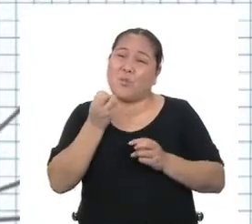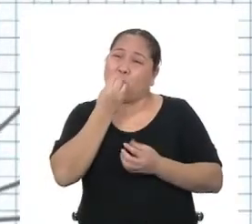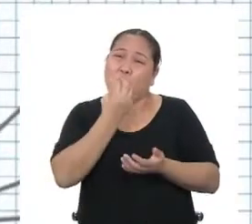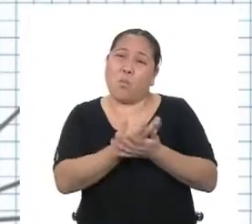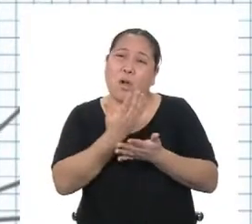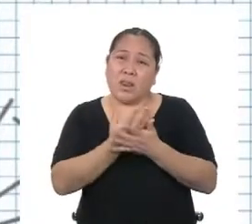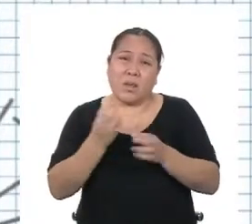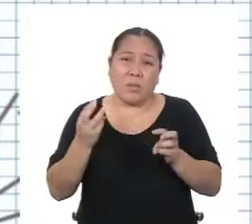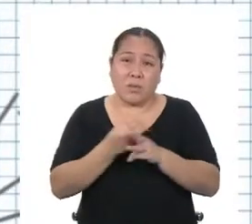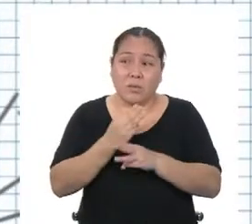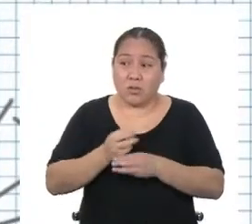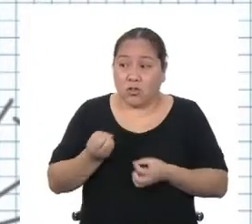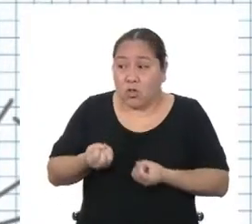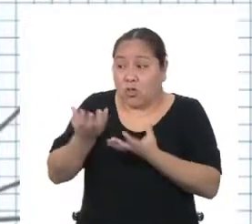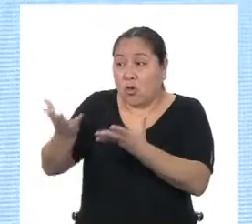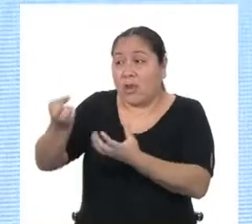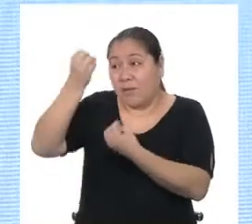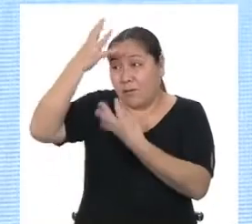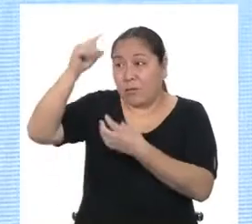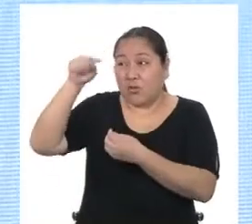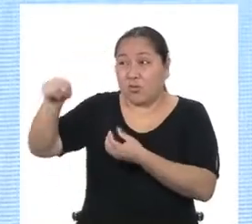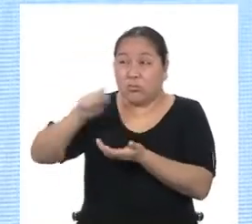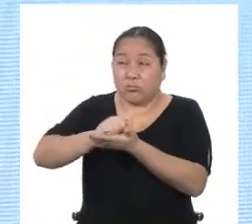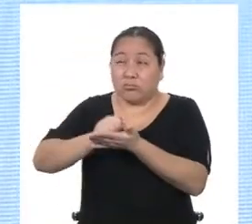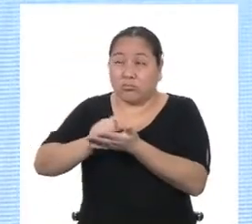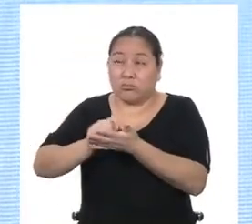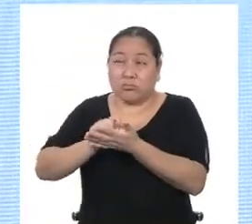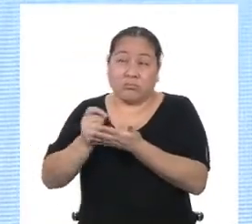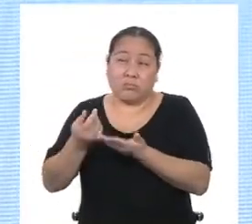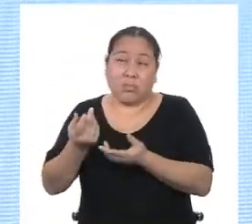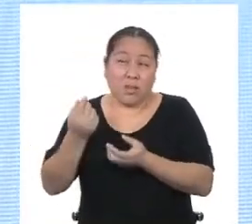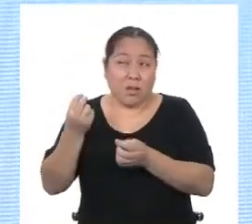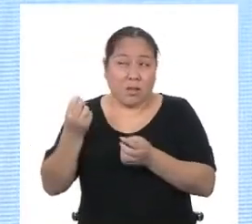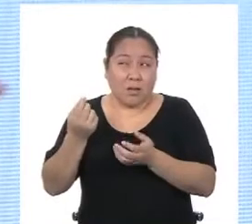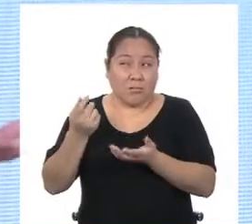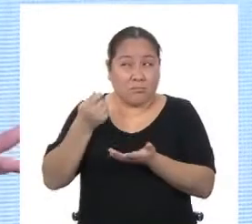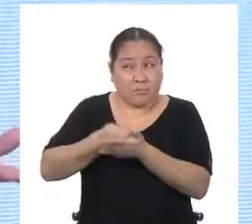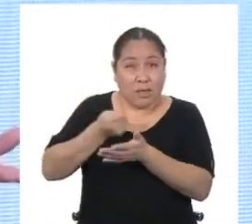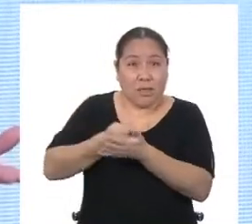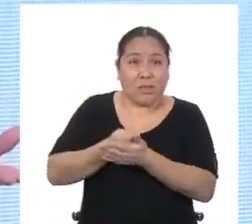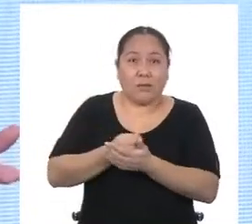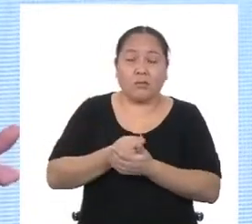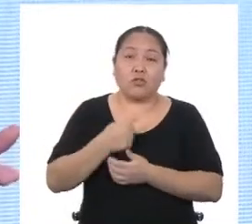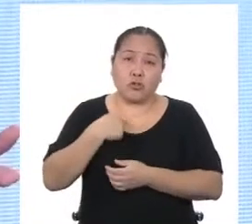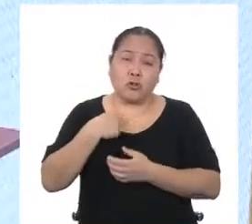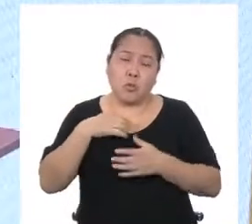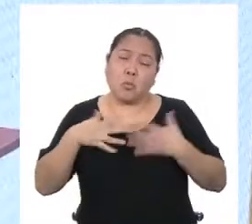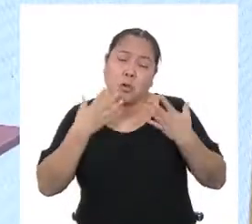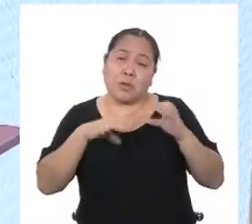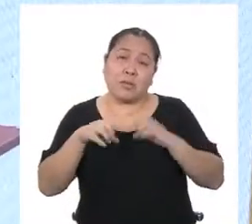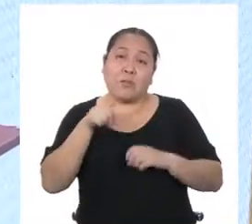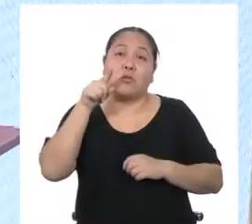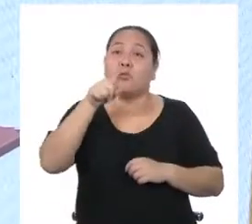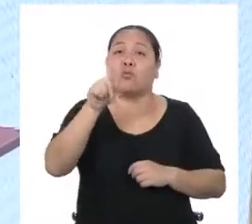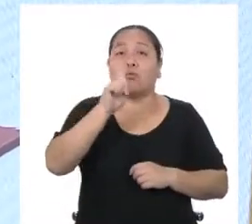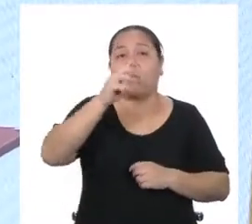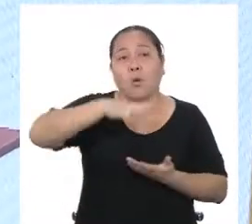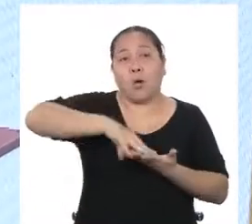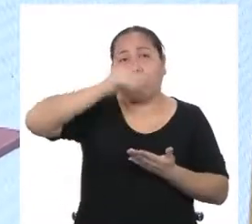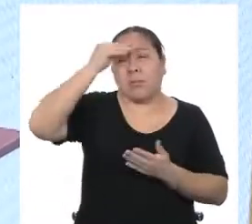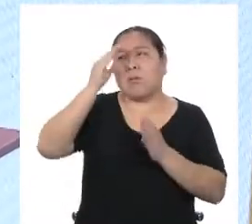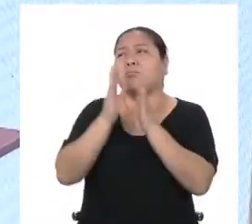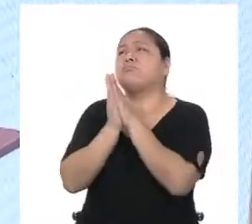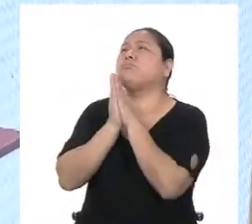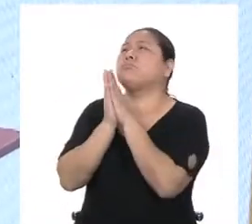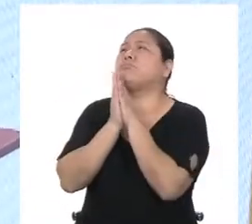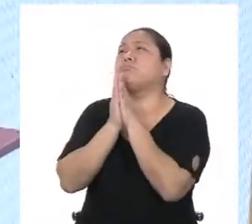tengo, ¿harías el presupuesto por mí? Podría hacerlo por ti, pero no aprenderías nada. Ya pues, porfis,